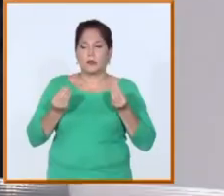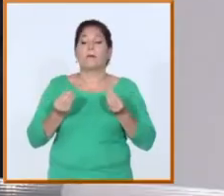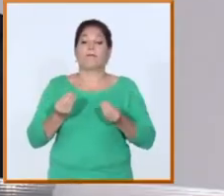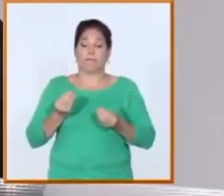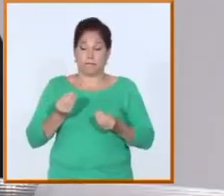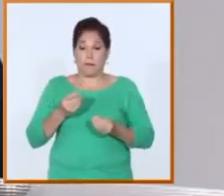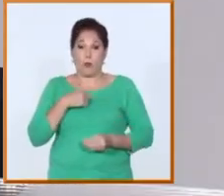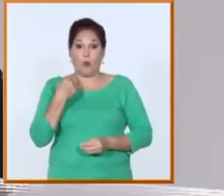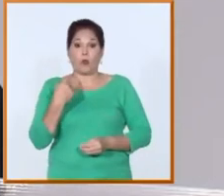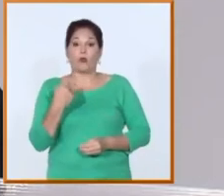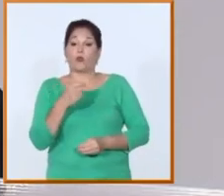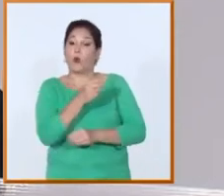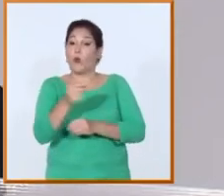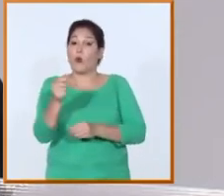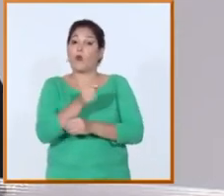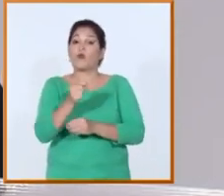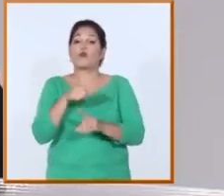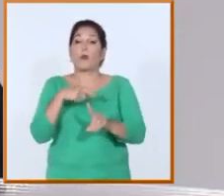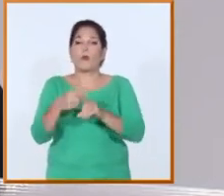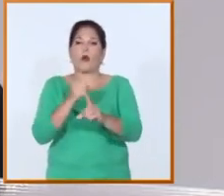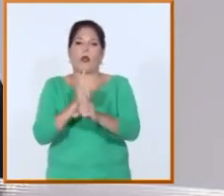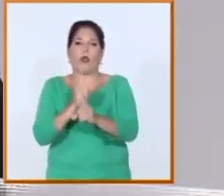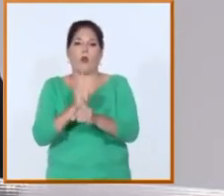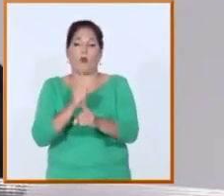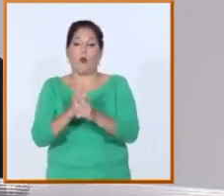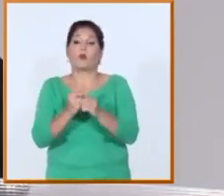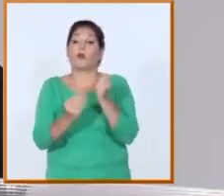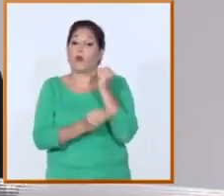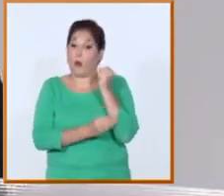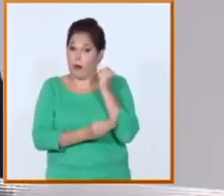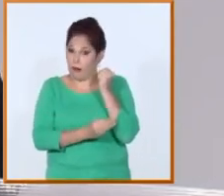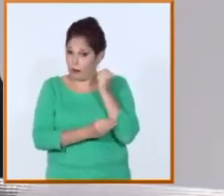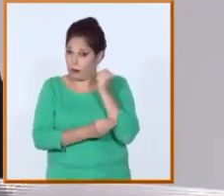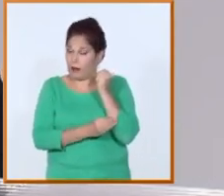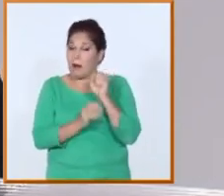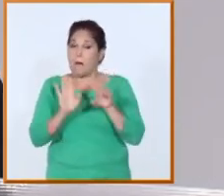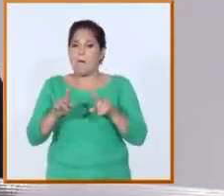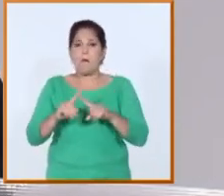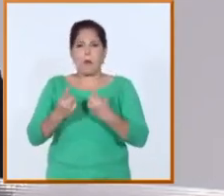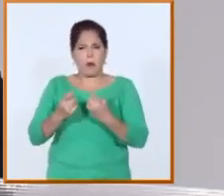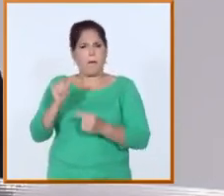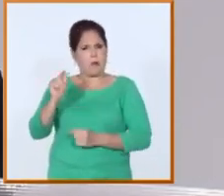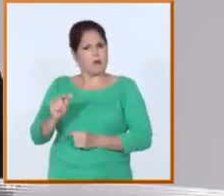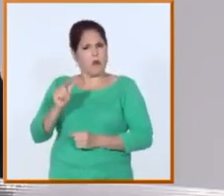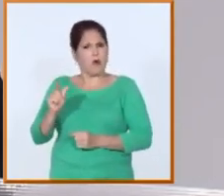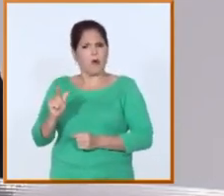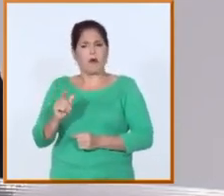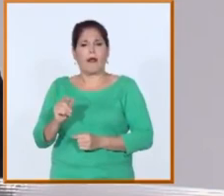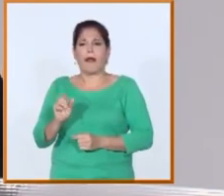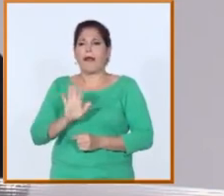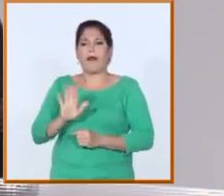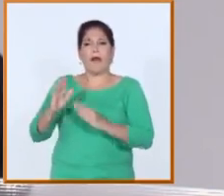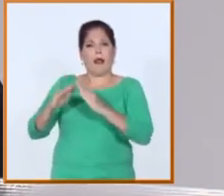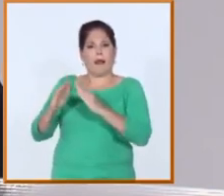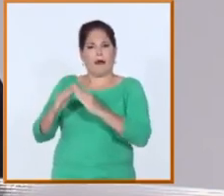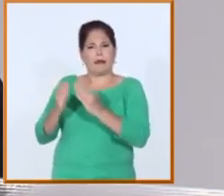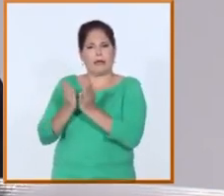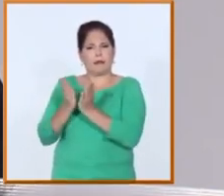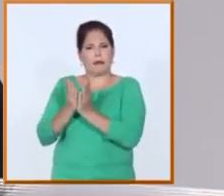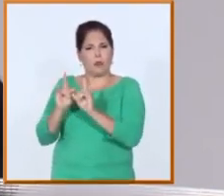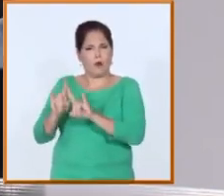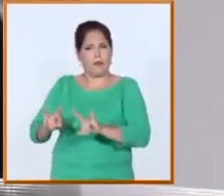nosotros los cursos por encuentro son una fortaleza y una como tú dices es una oportunidad para incorporar personas